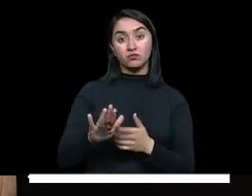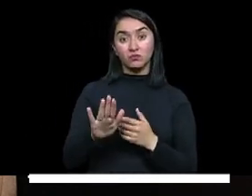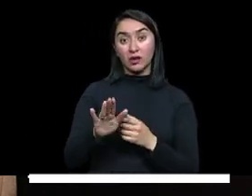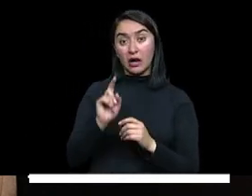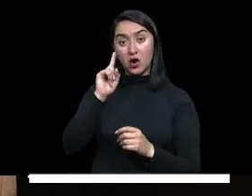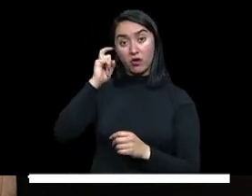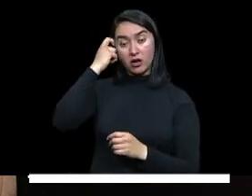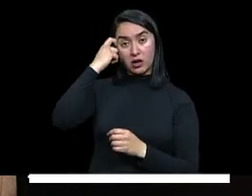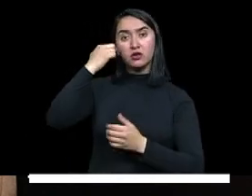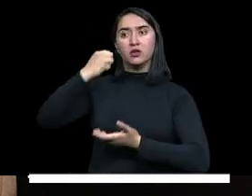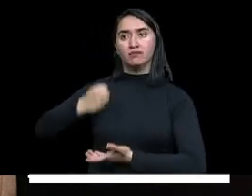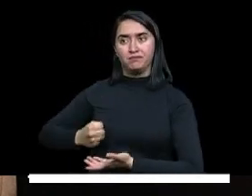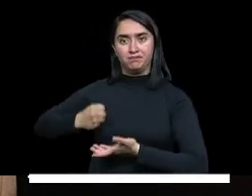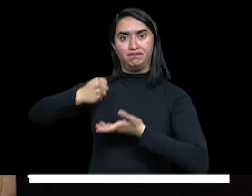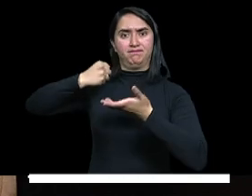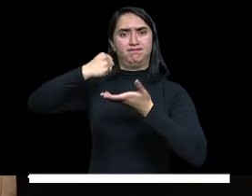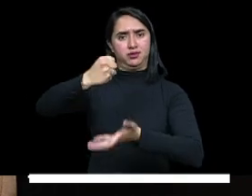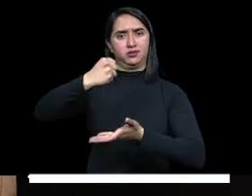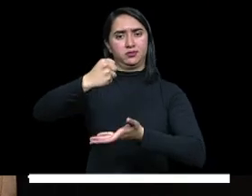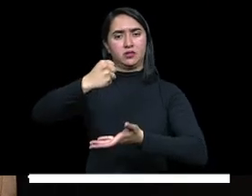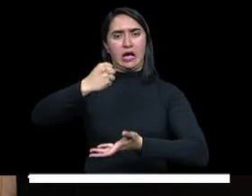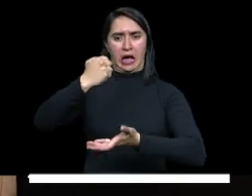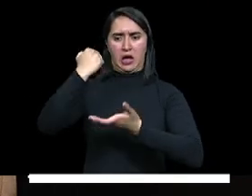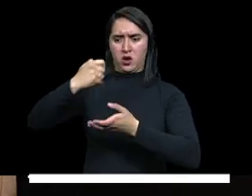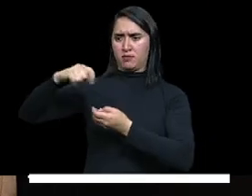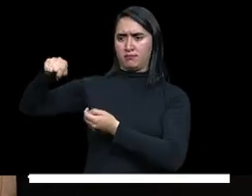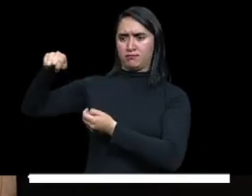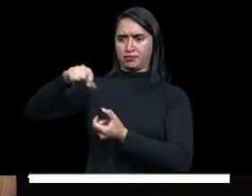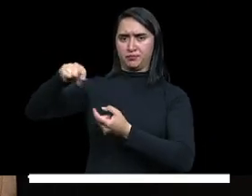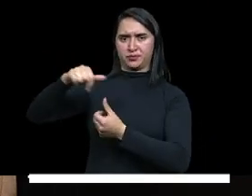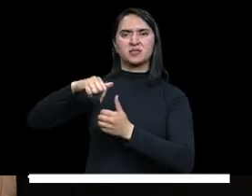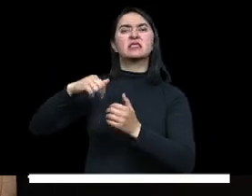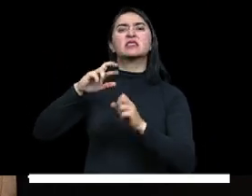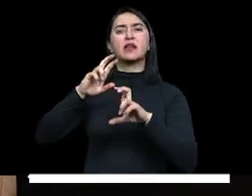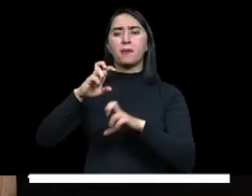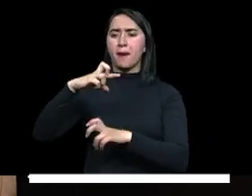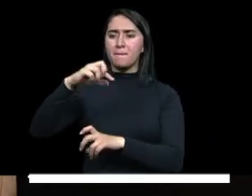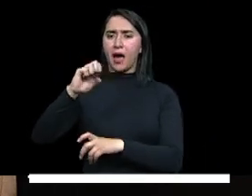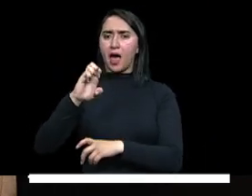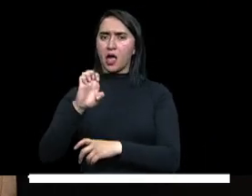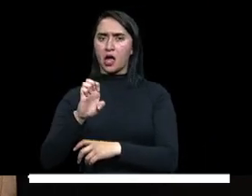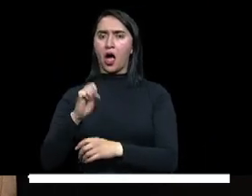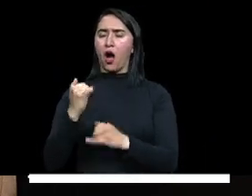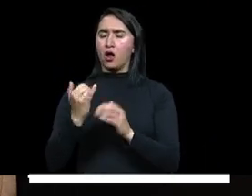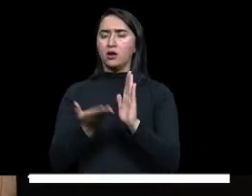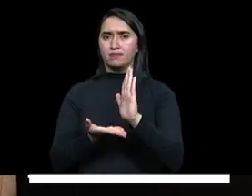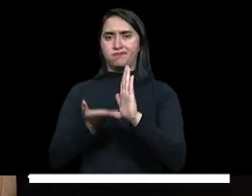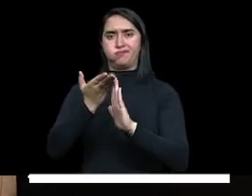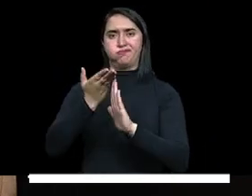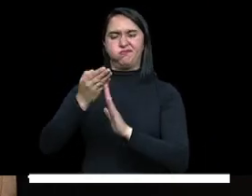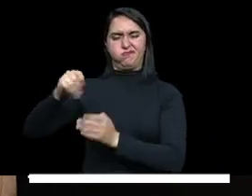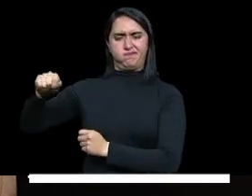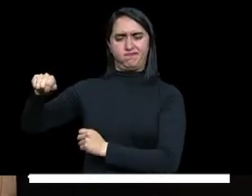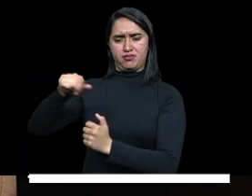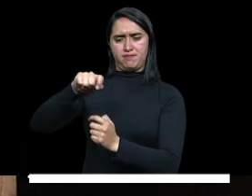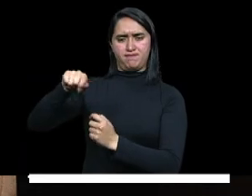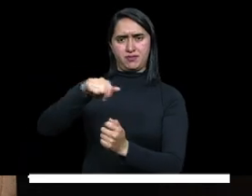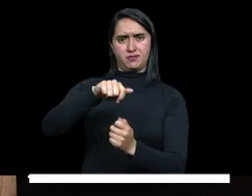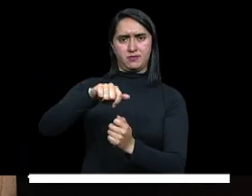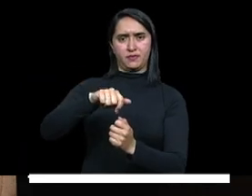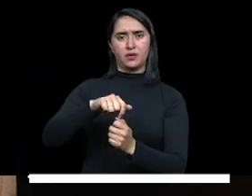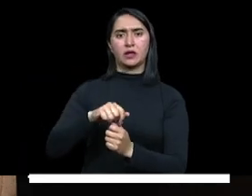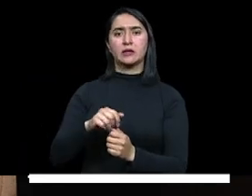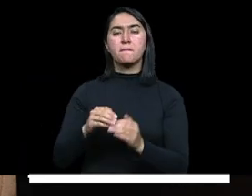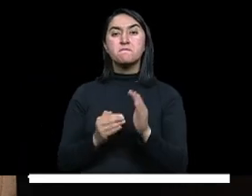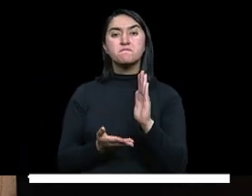una inversión emblemática en el programa de alimentación escolar, la más alta de los últimos 20 años, superando los